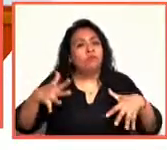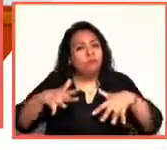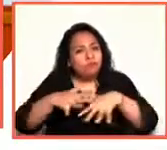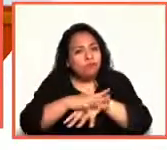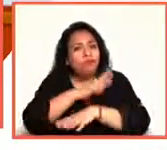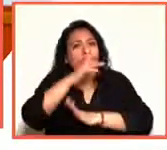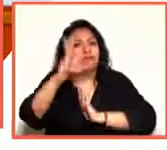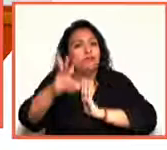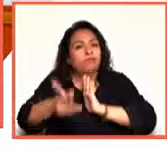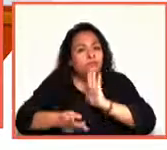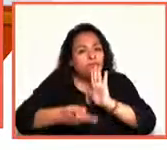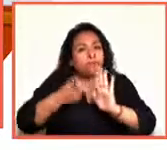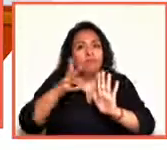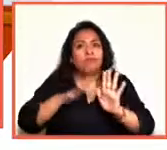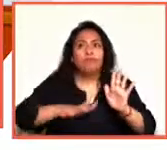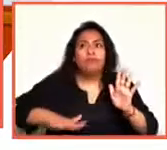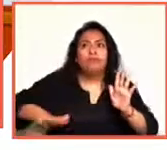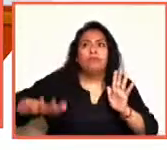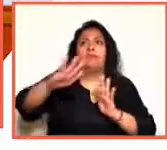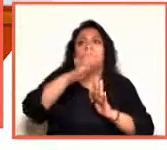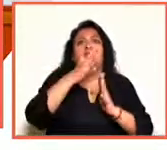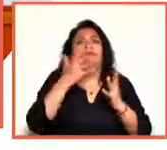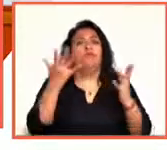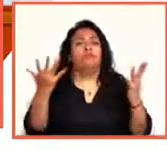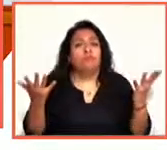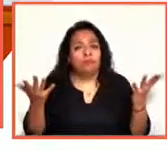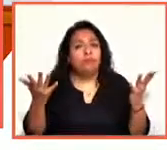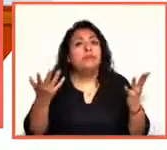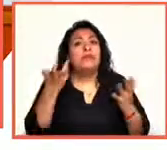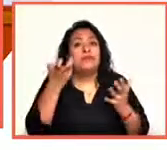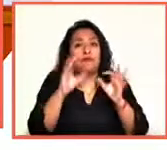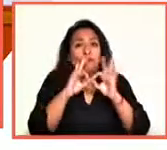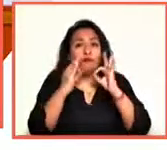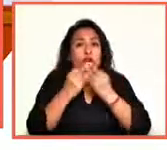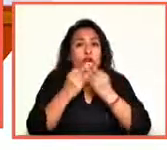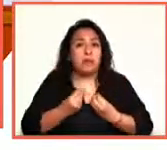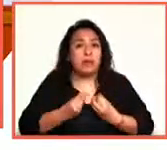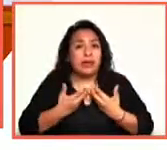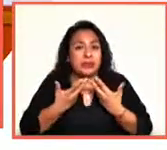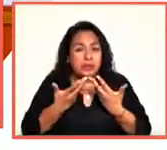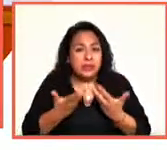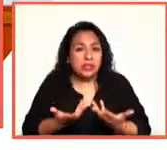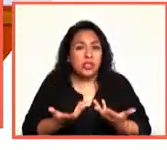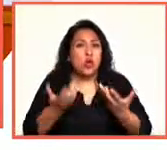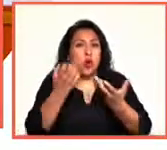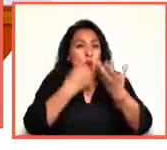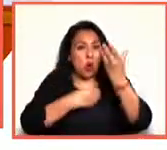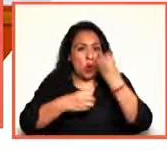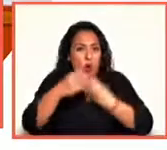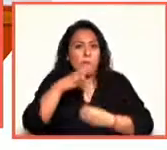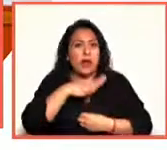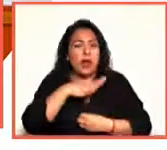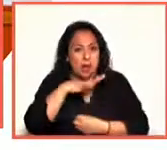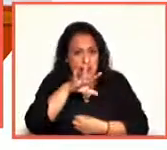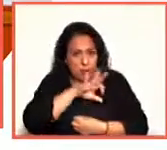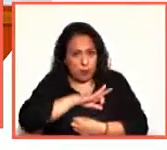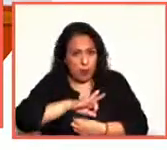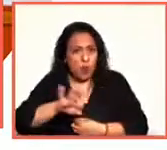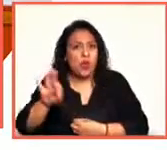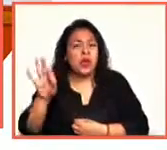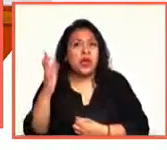vez un universo donde ese lenguaje y esa obra puedan existir, y donde